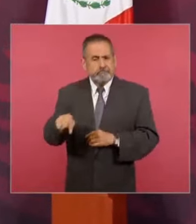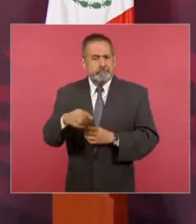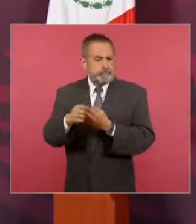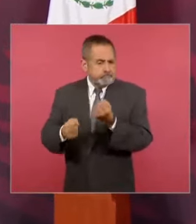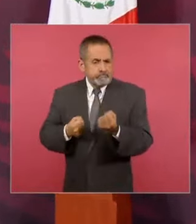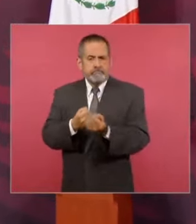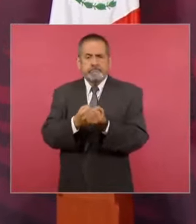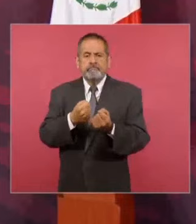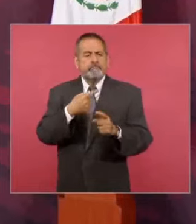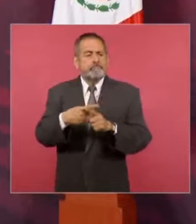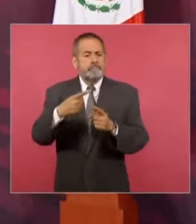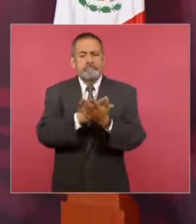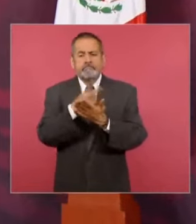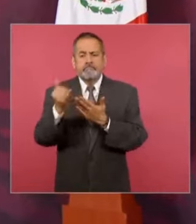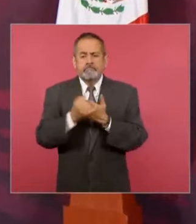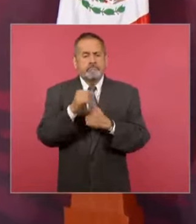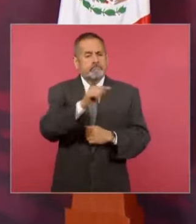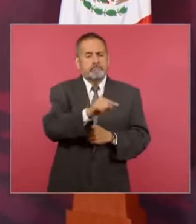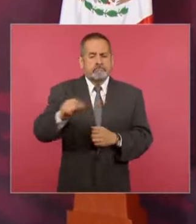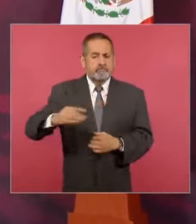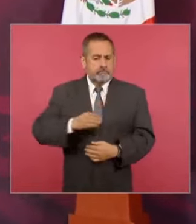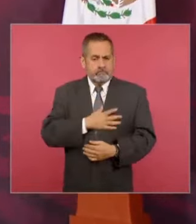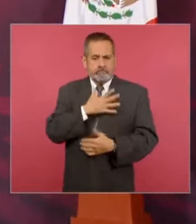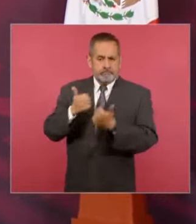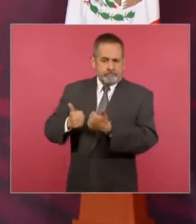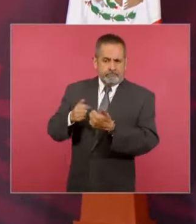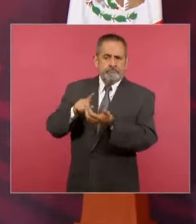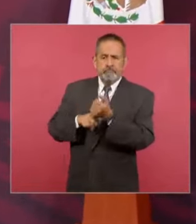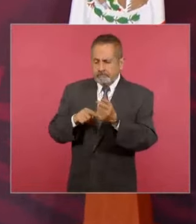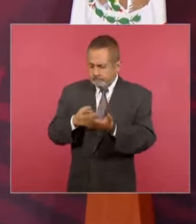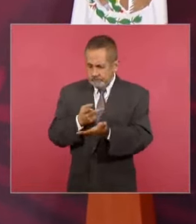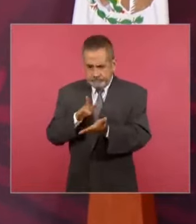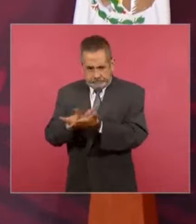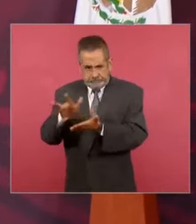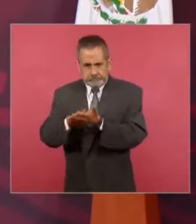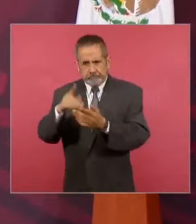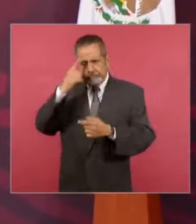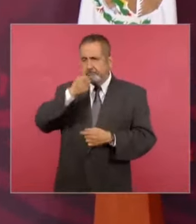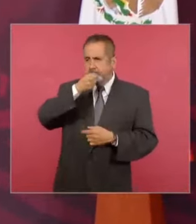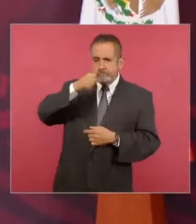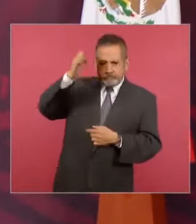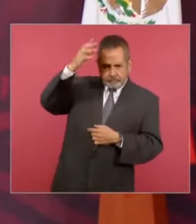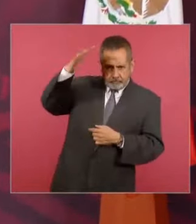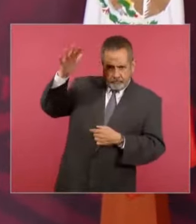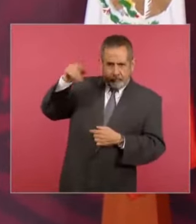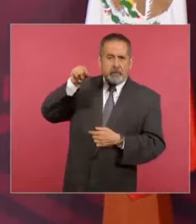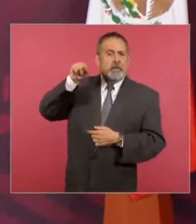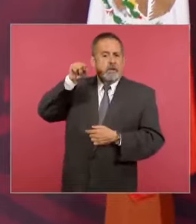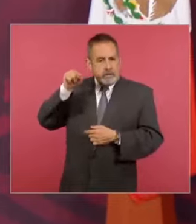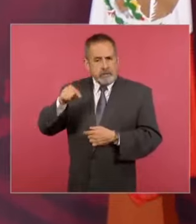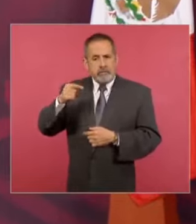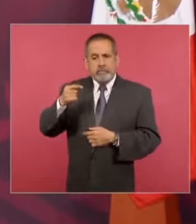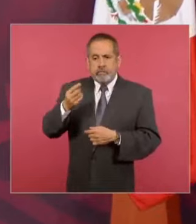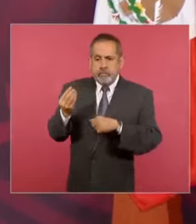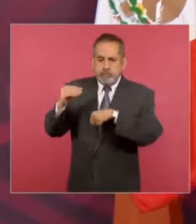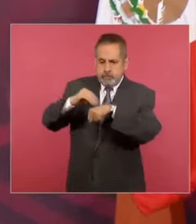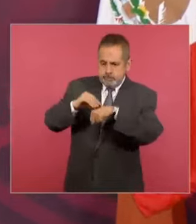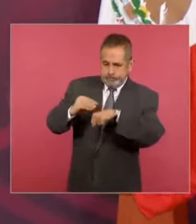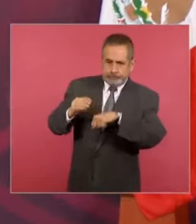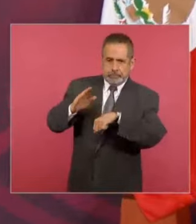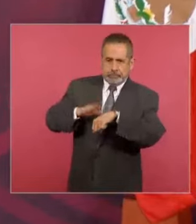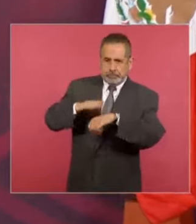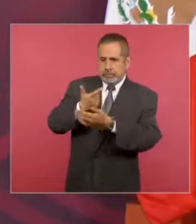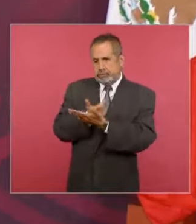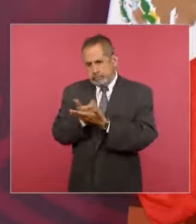los programas del bienestar, en el caso específico de adultos mayores, donde se tiene un incremento y, por